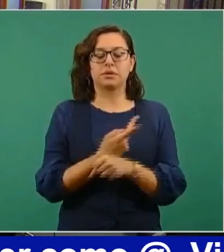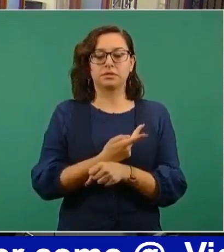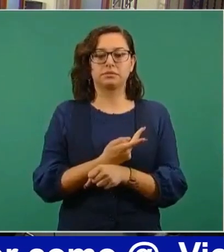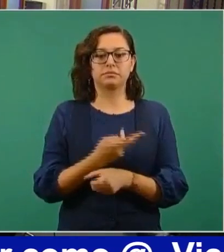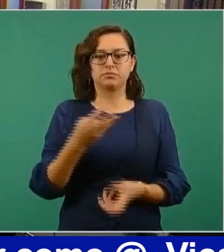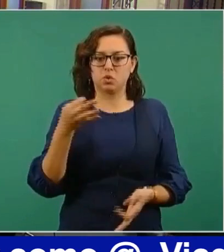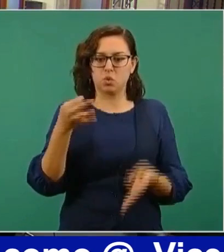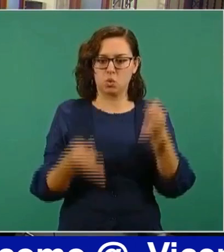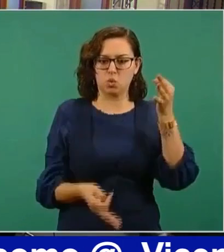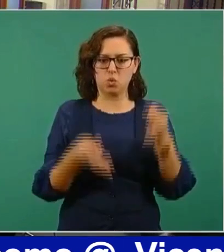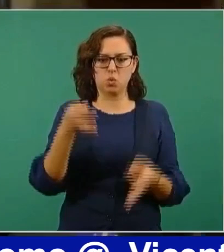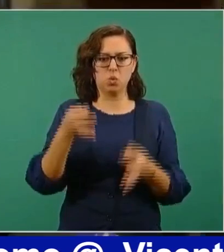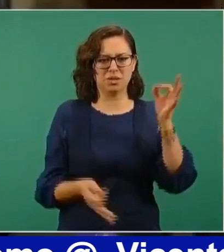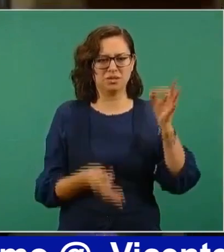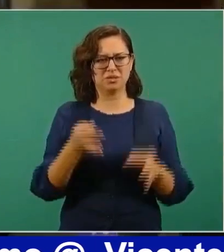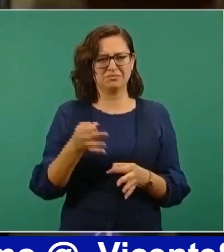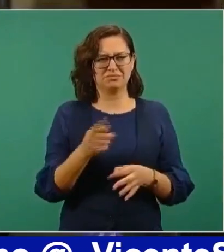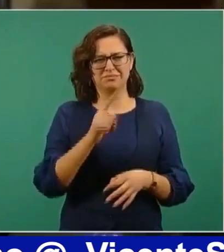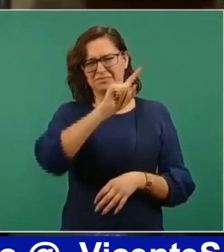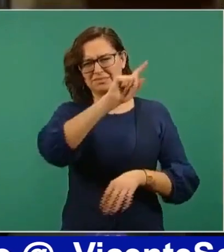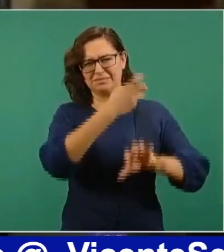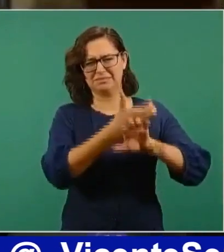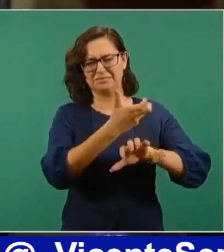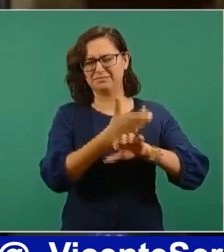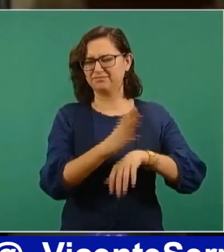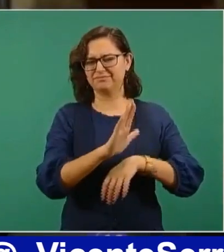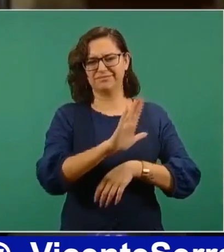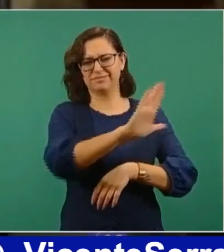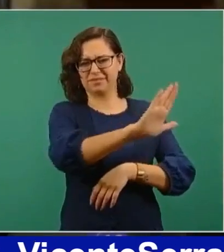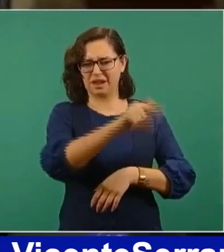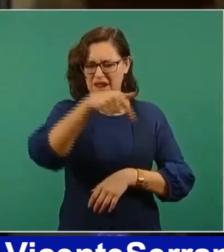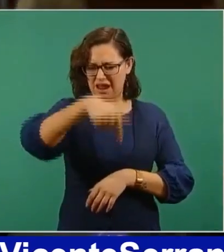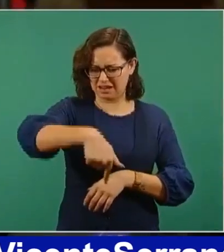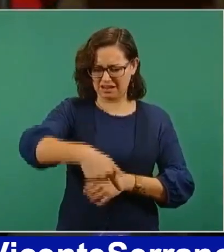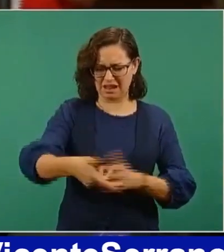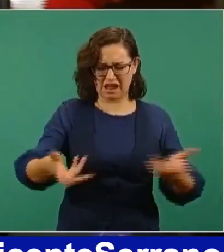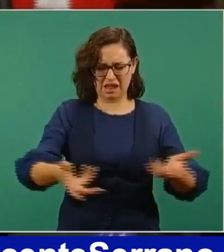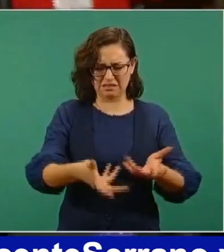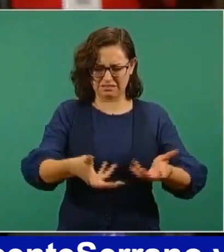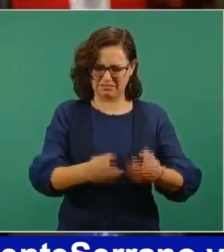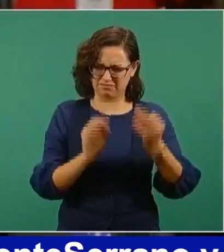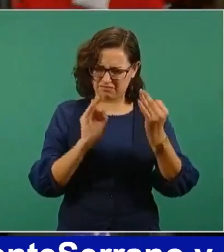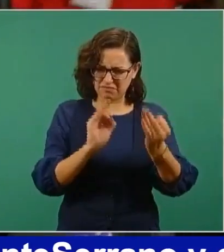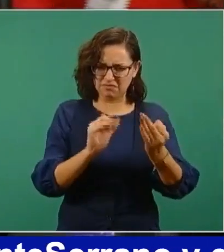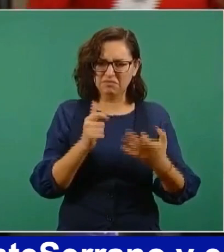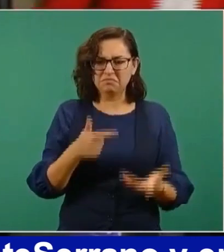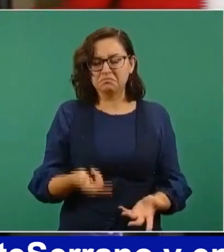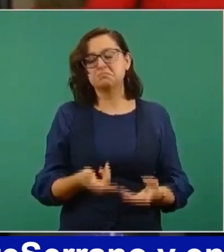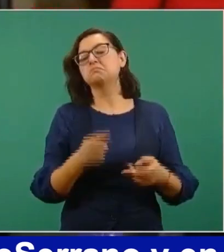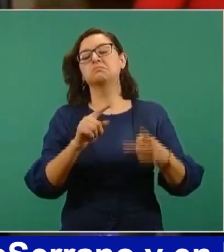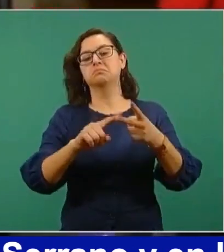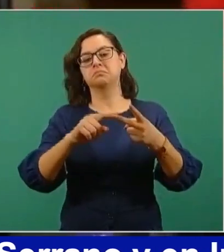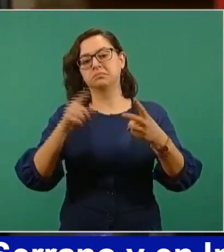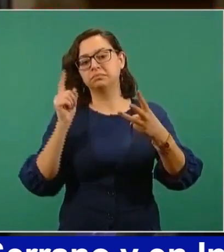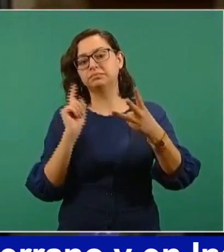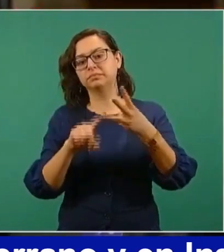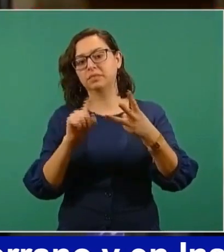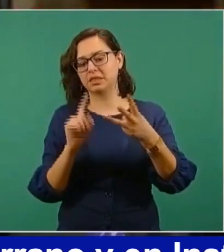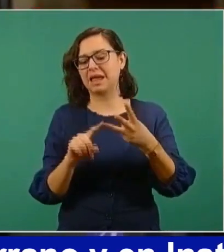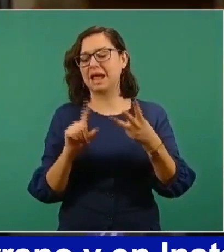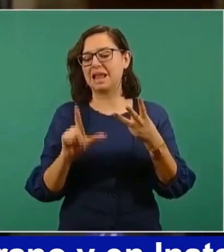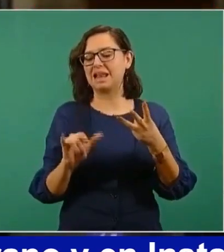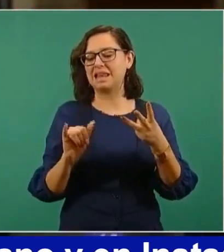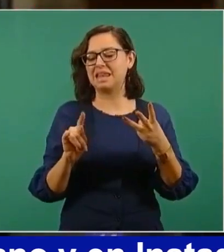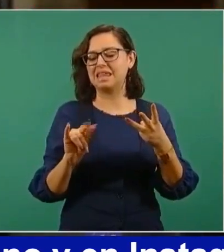resolverlo directamente con los involucrados? Y en el tema del litio que impulsa el senador Armenta, ¿se tiene ya esta posibilidad, este estudio de